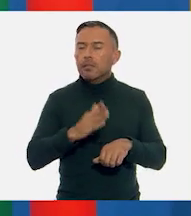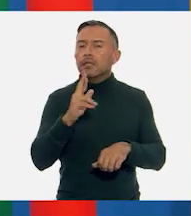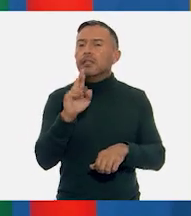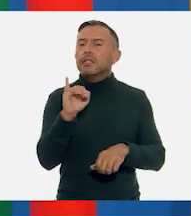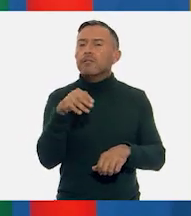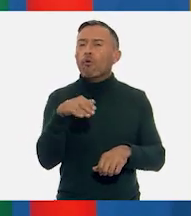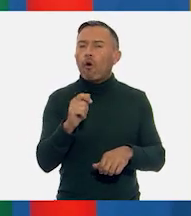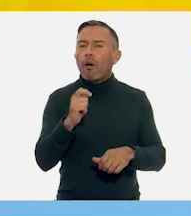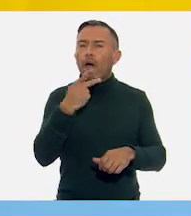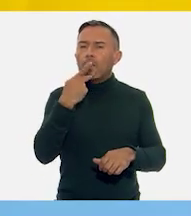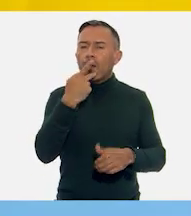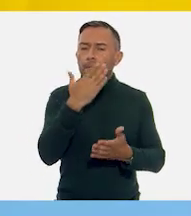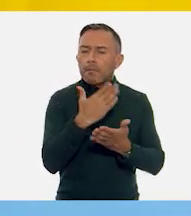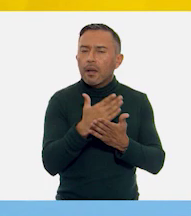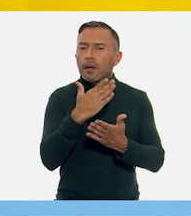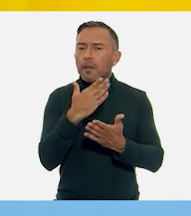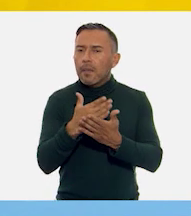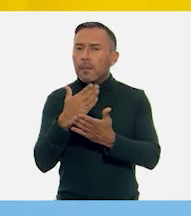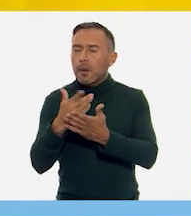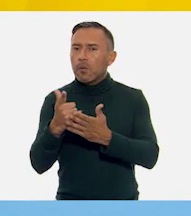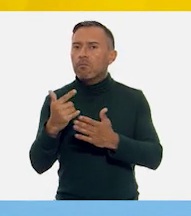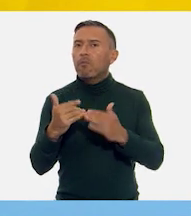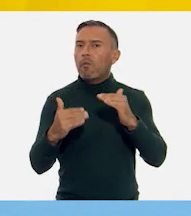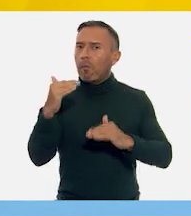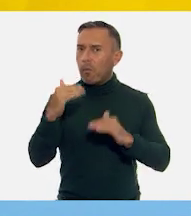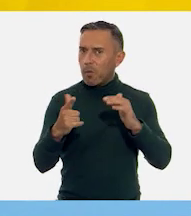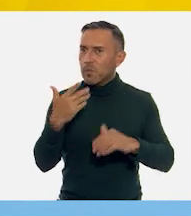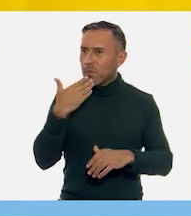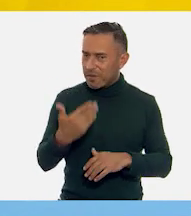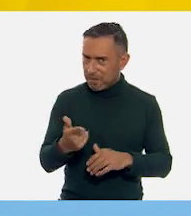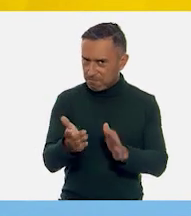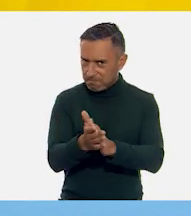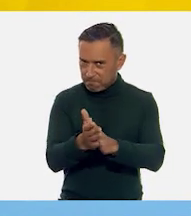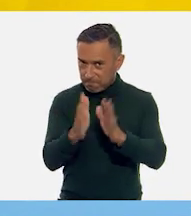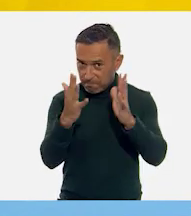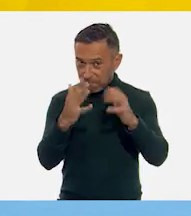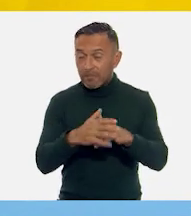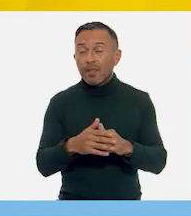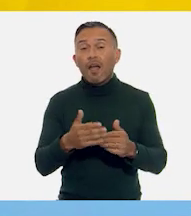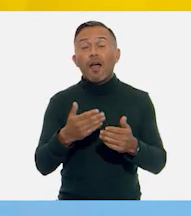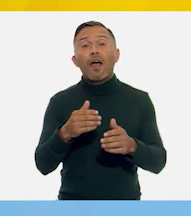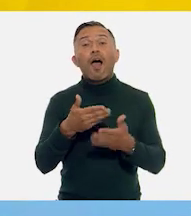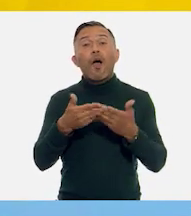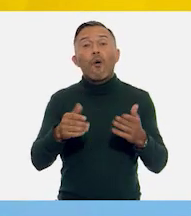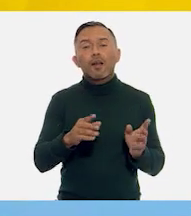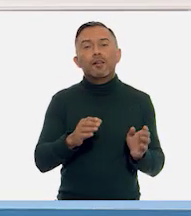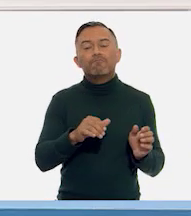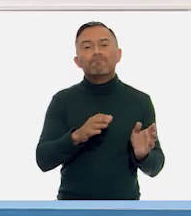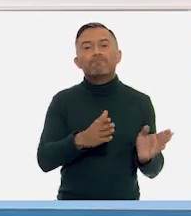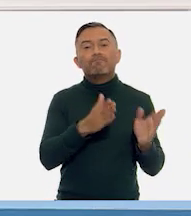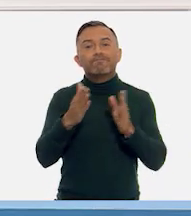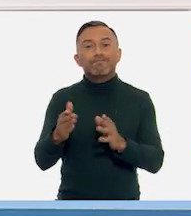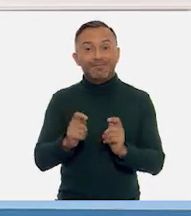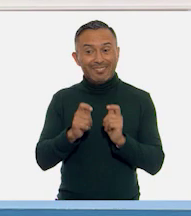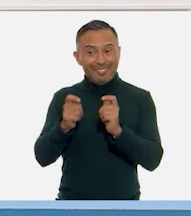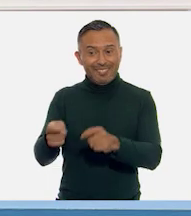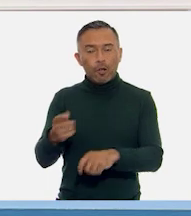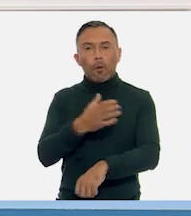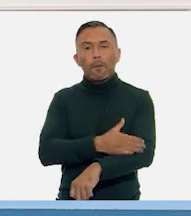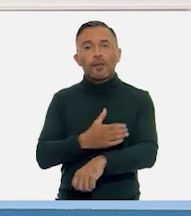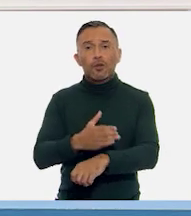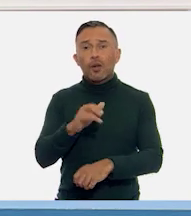vas muy bien. Así es, niñas y niños. Ahora le toca a su compañero, Raulito. Ay,